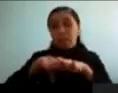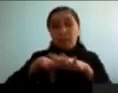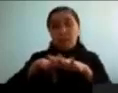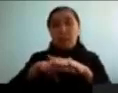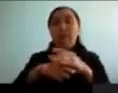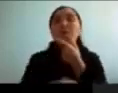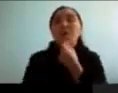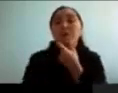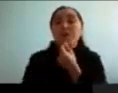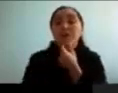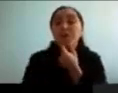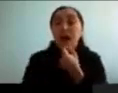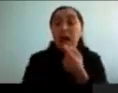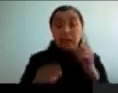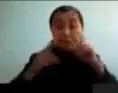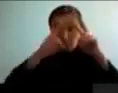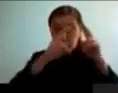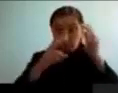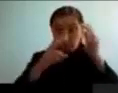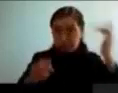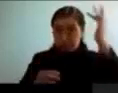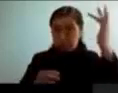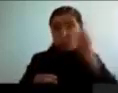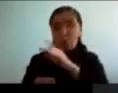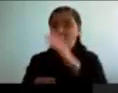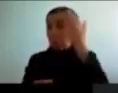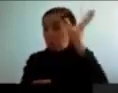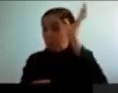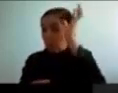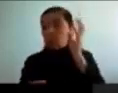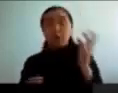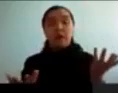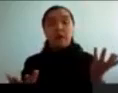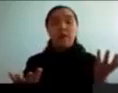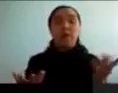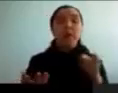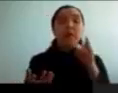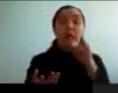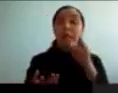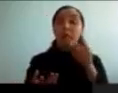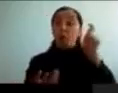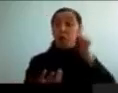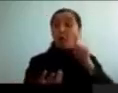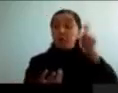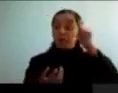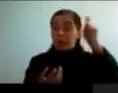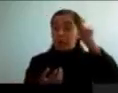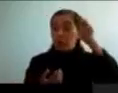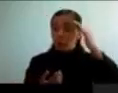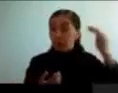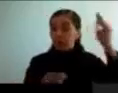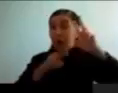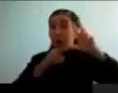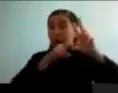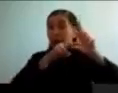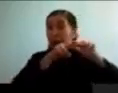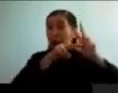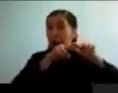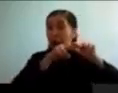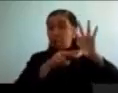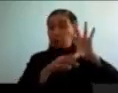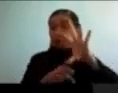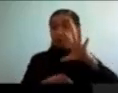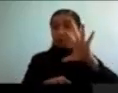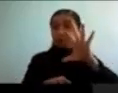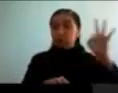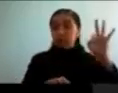fácil entre los expertos y los no expertos. Por ejemplo, este un teorema de Fermat, un teorema muy antiguo, tiene casi 500 años, y dice que si